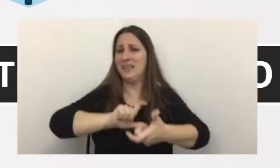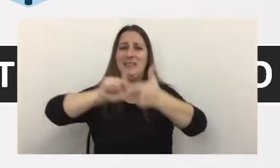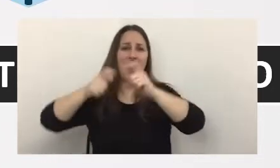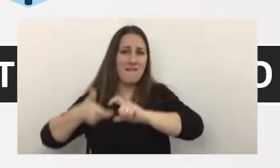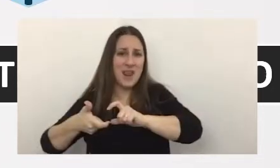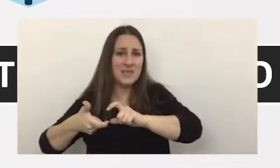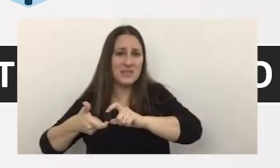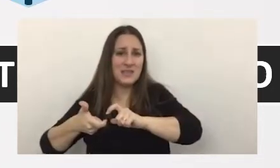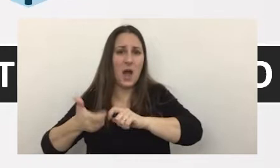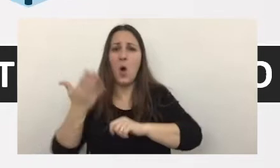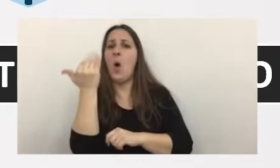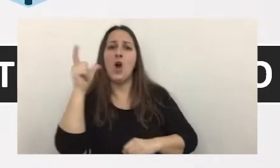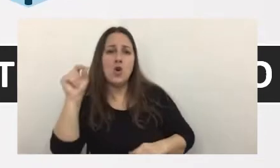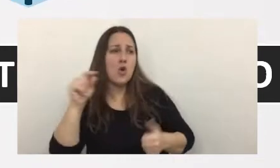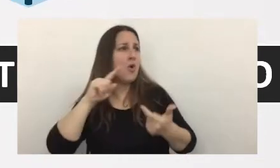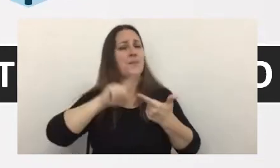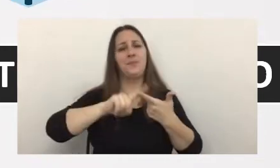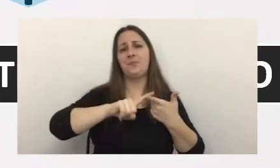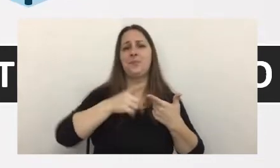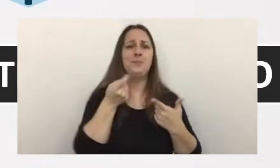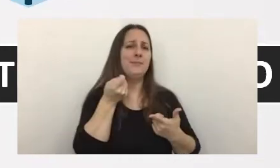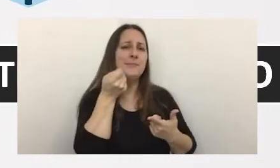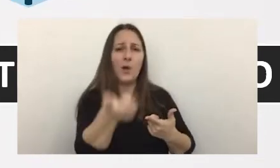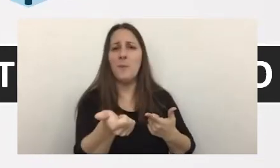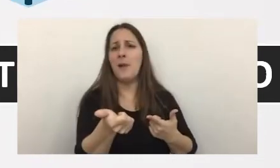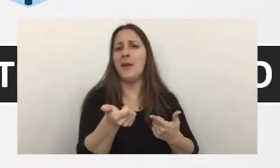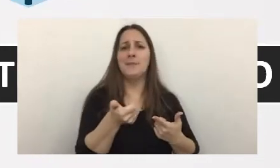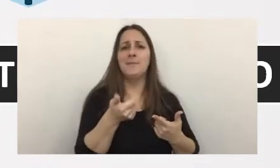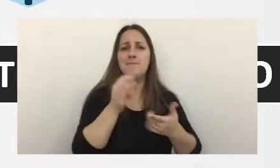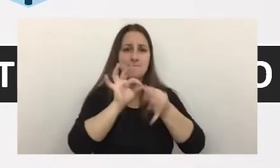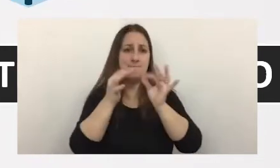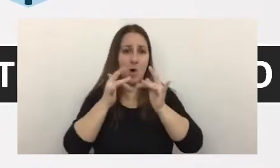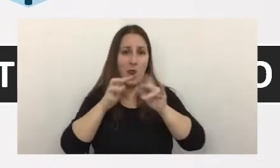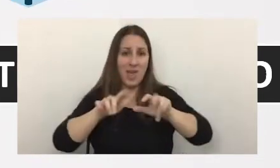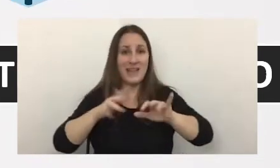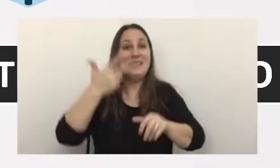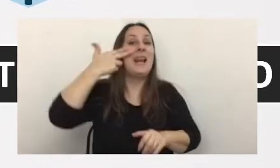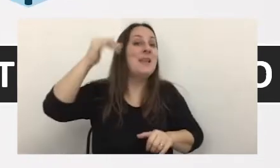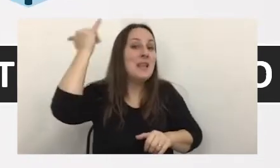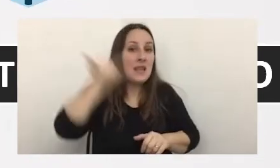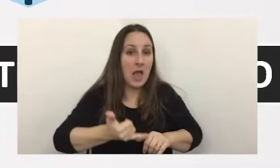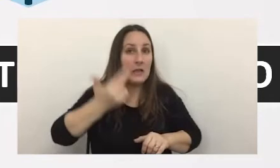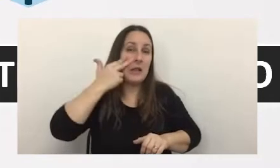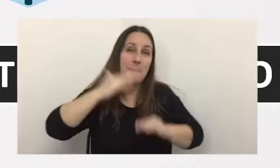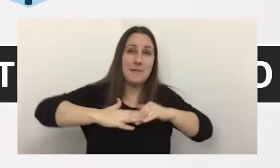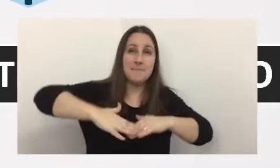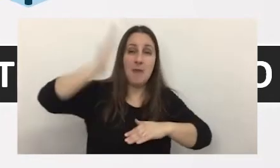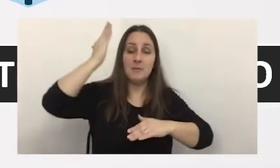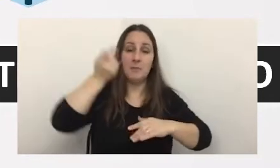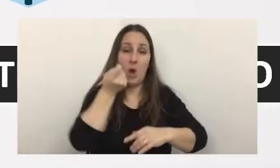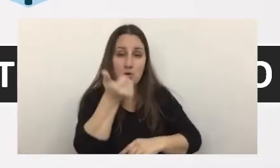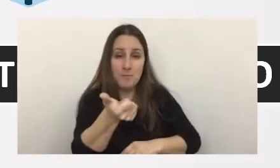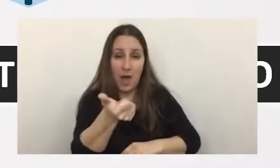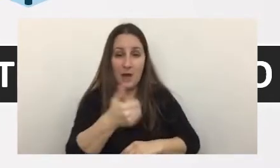dijo Belén comprar alguna de las 3.000 criptomonedas que existen ya más de 3.000 en